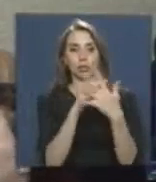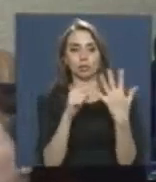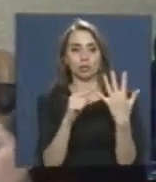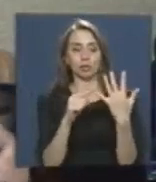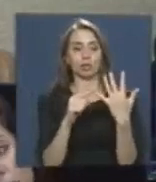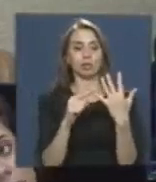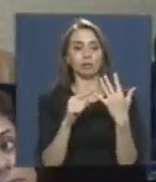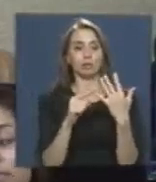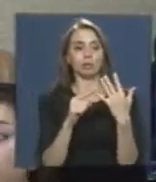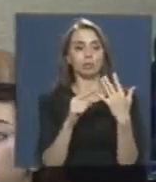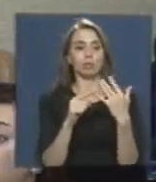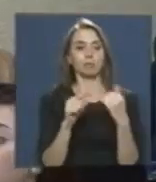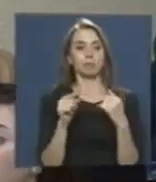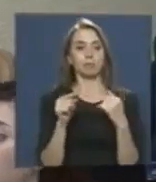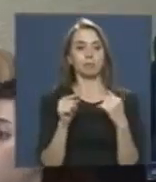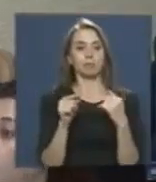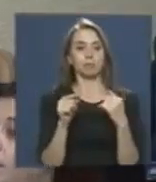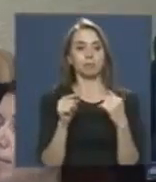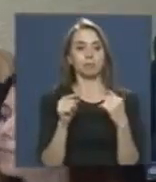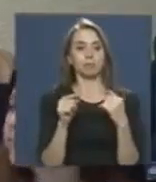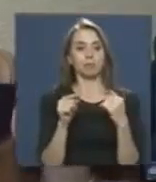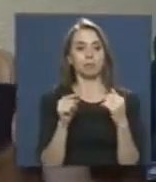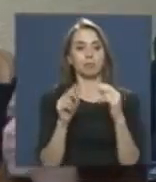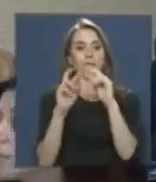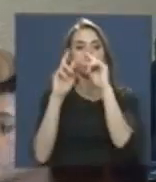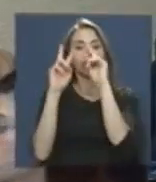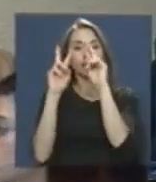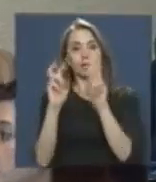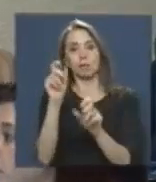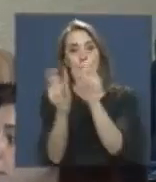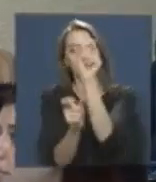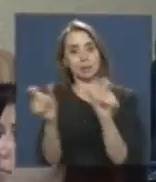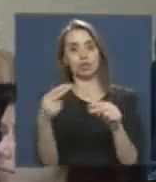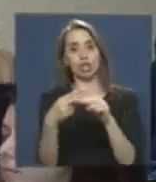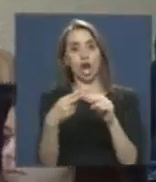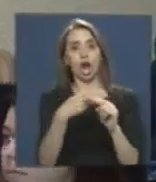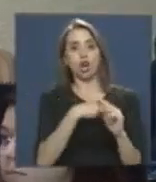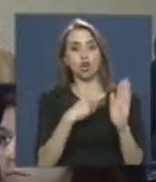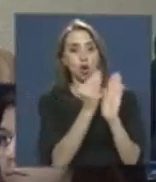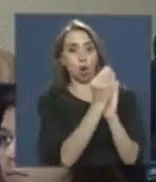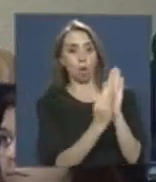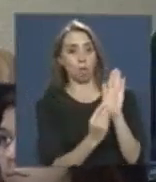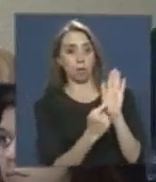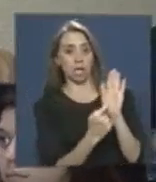foco de la discusión en términos de las capacidades de las personas que están propuestas acá.